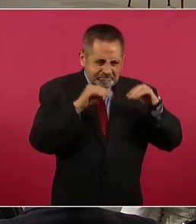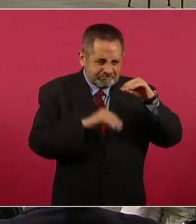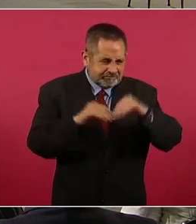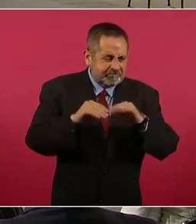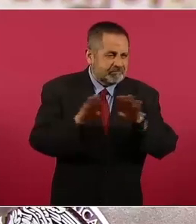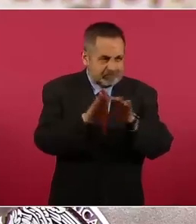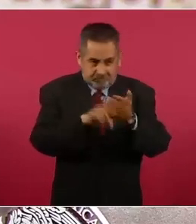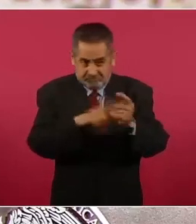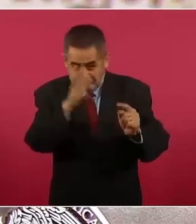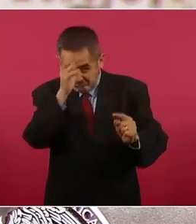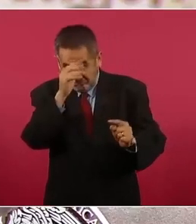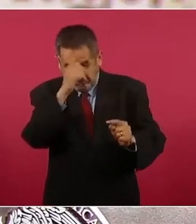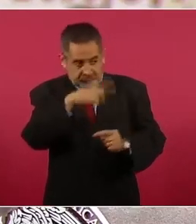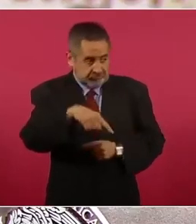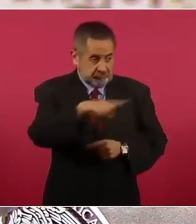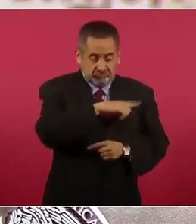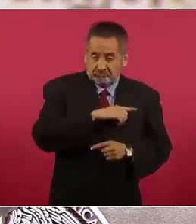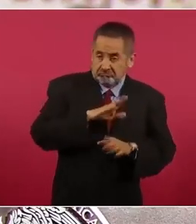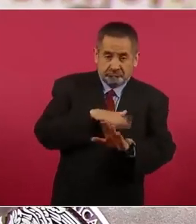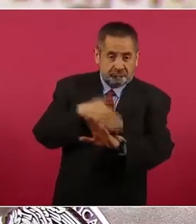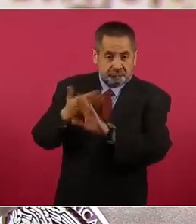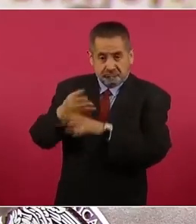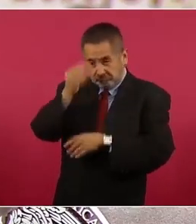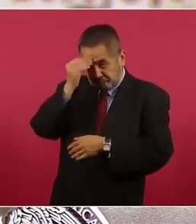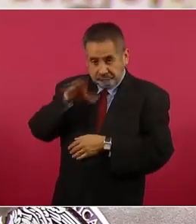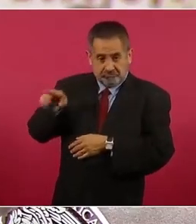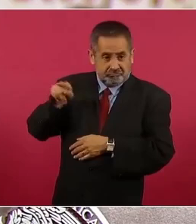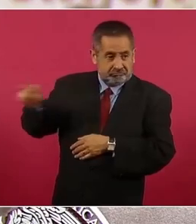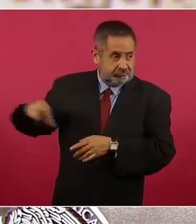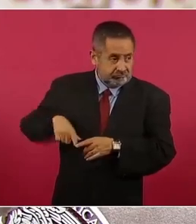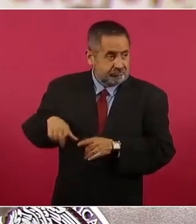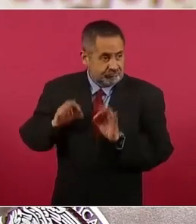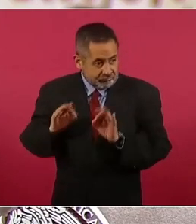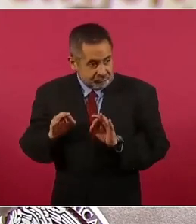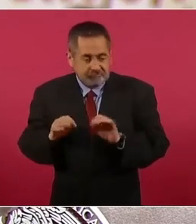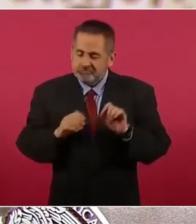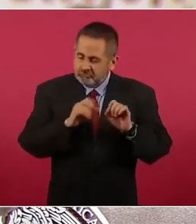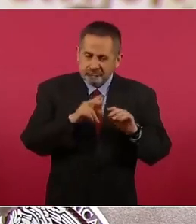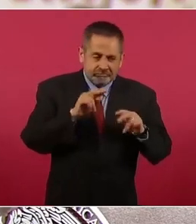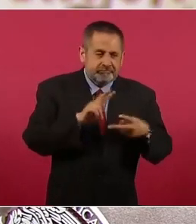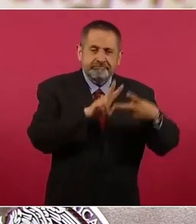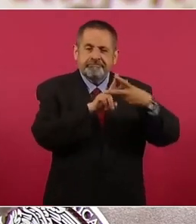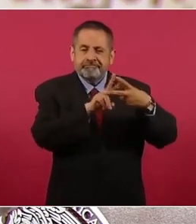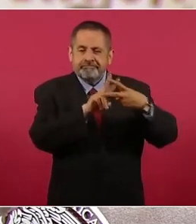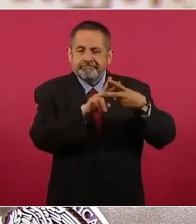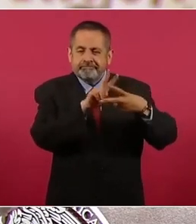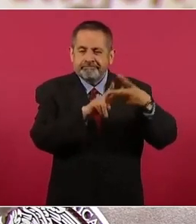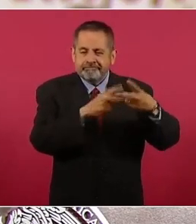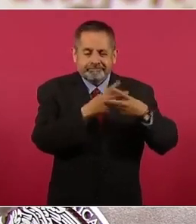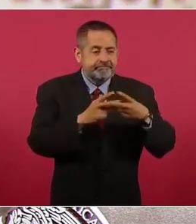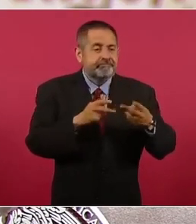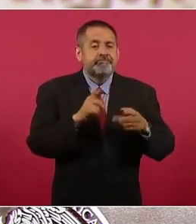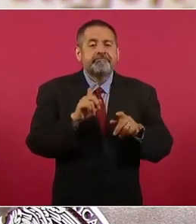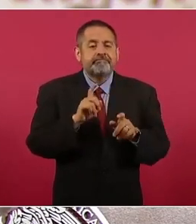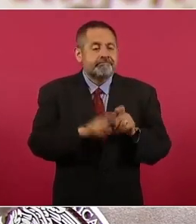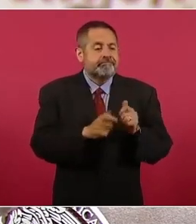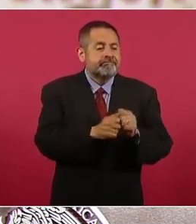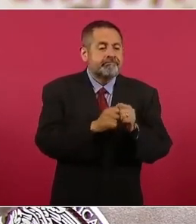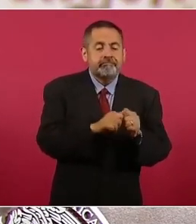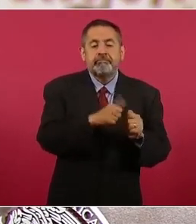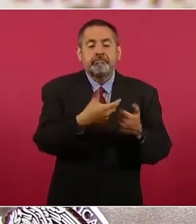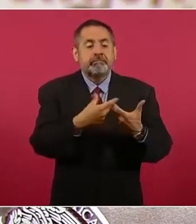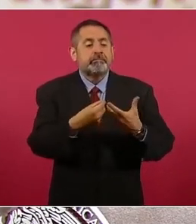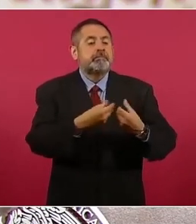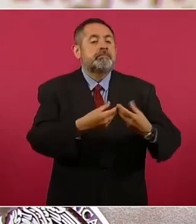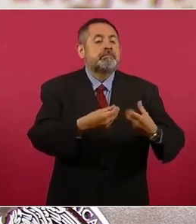buscaba desprestigiar al gobierno del presidente. Dichos hashtags también fueron empujados por otras cuentas